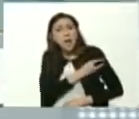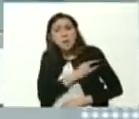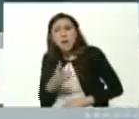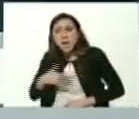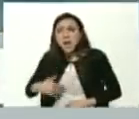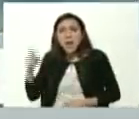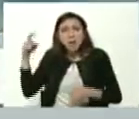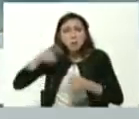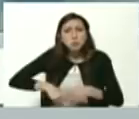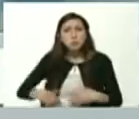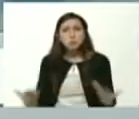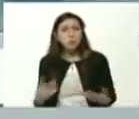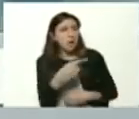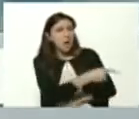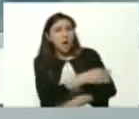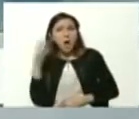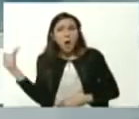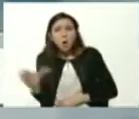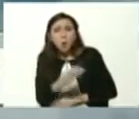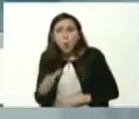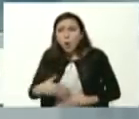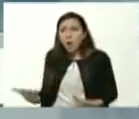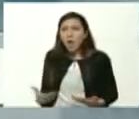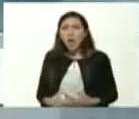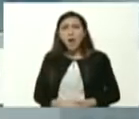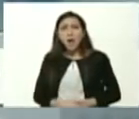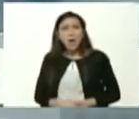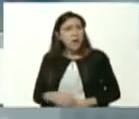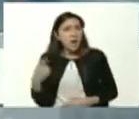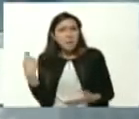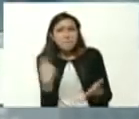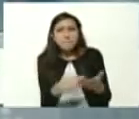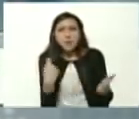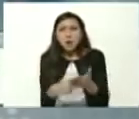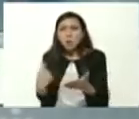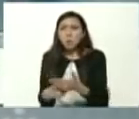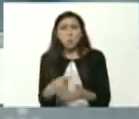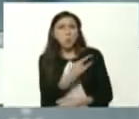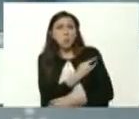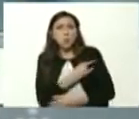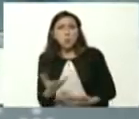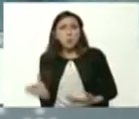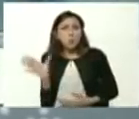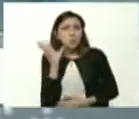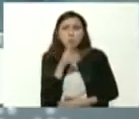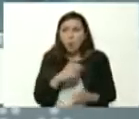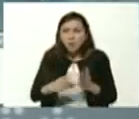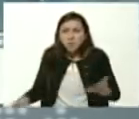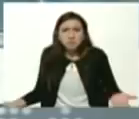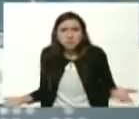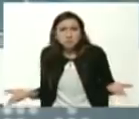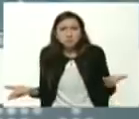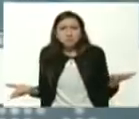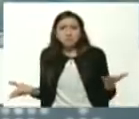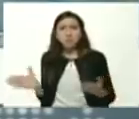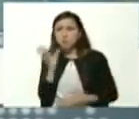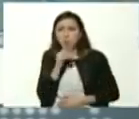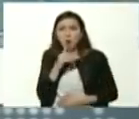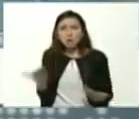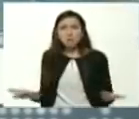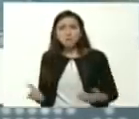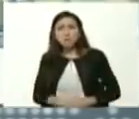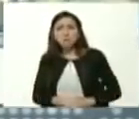en Colombia todo el derecho al estudio está privatizado no hay derecho al estudio no hay derecho a la educación